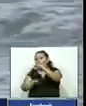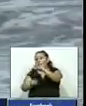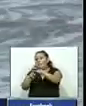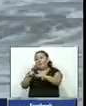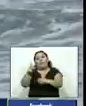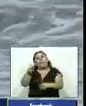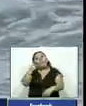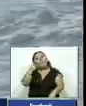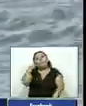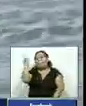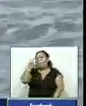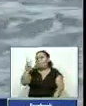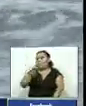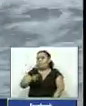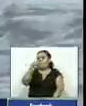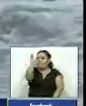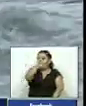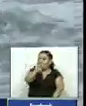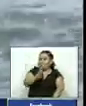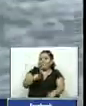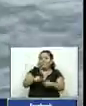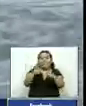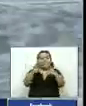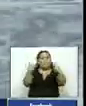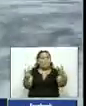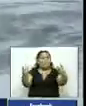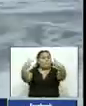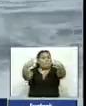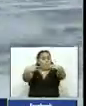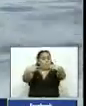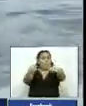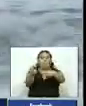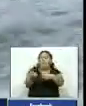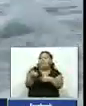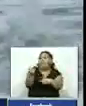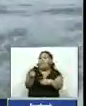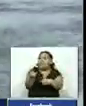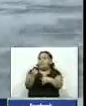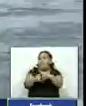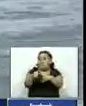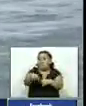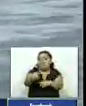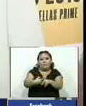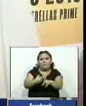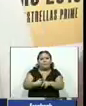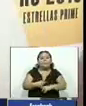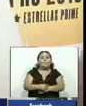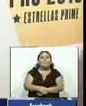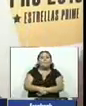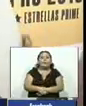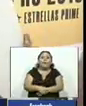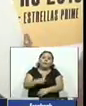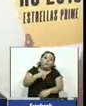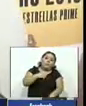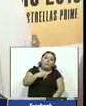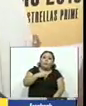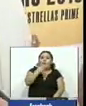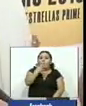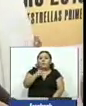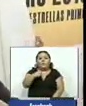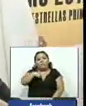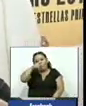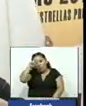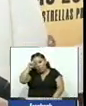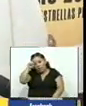brasileña con esto clasifica la etapa de cuartos de final que también se disputará este sábado la verdad que como estuve en mi